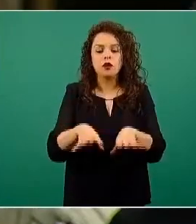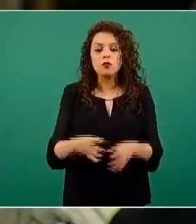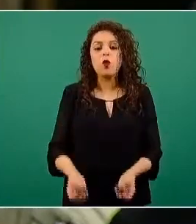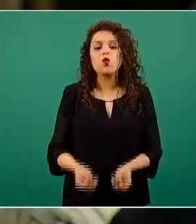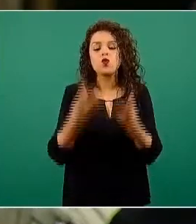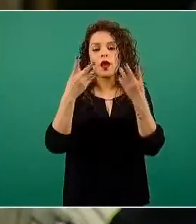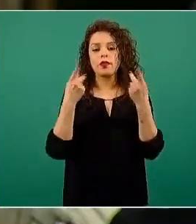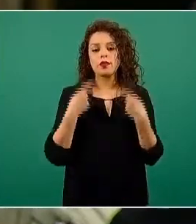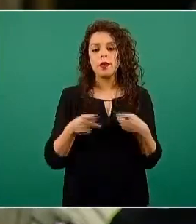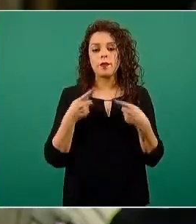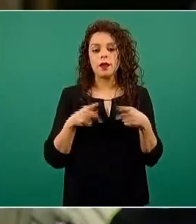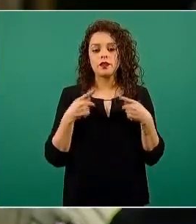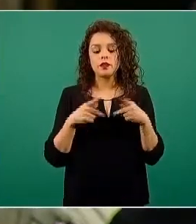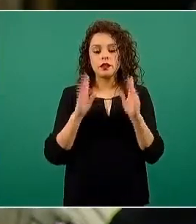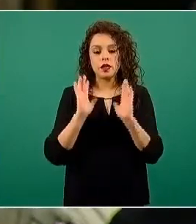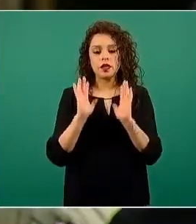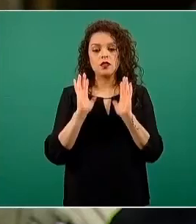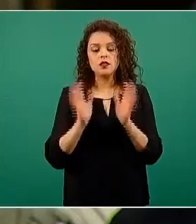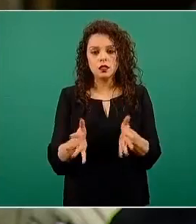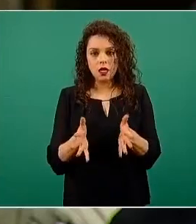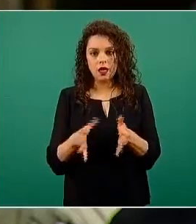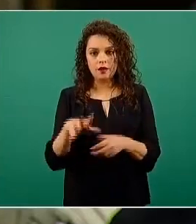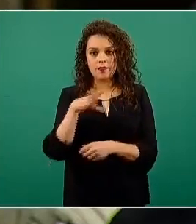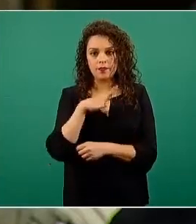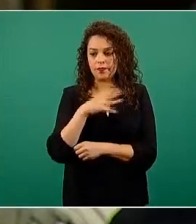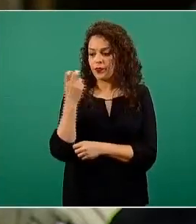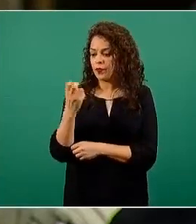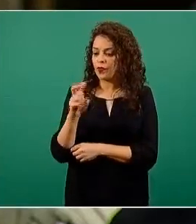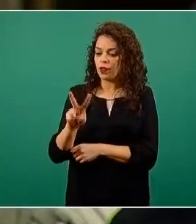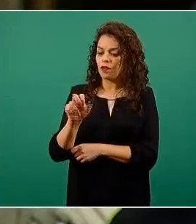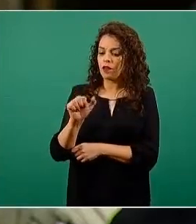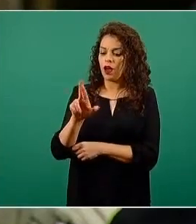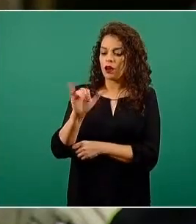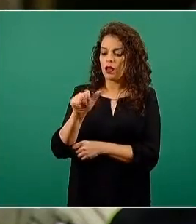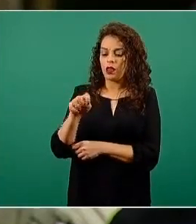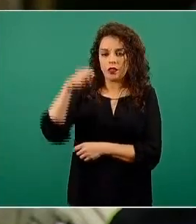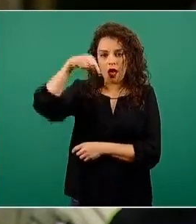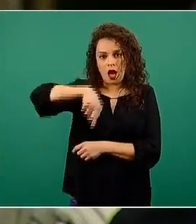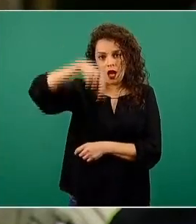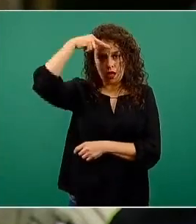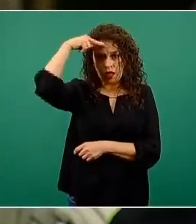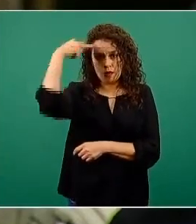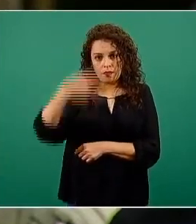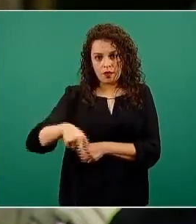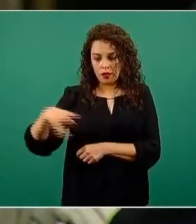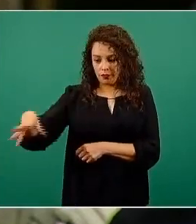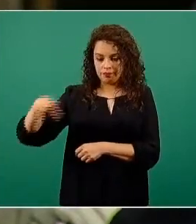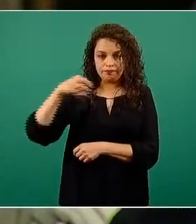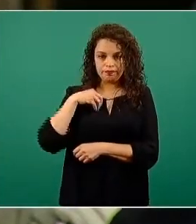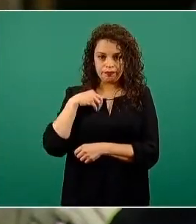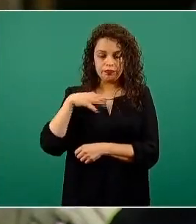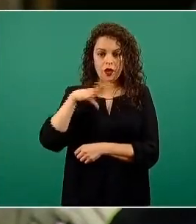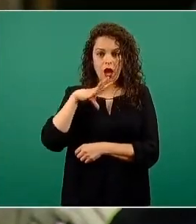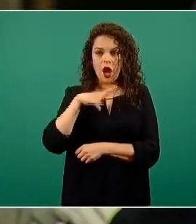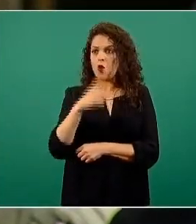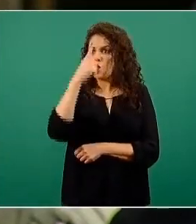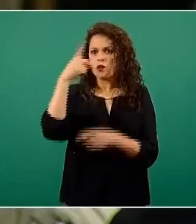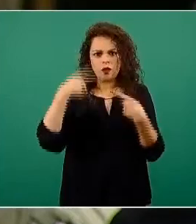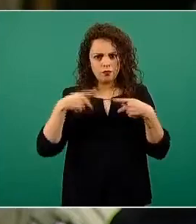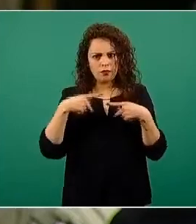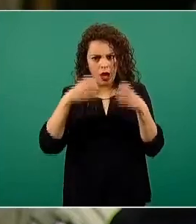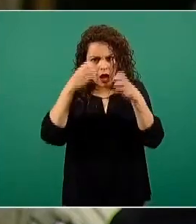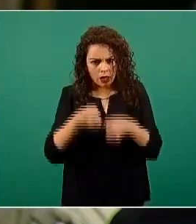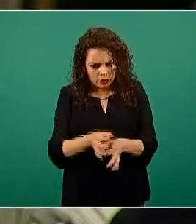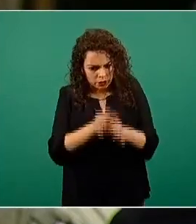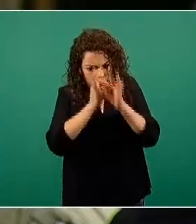personas que ya tienen la variante actualmente en México? Había una persona que estaba intubada y no sé